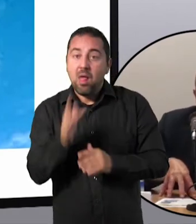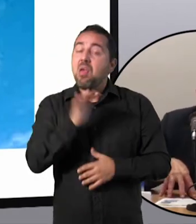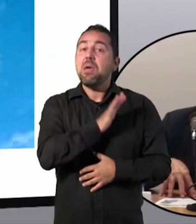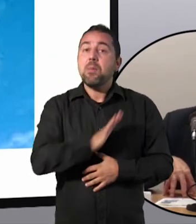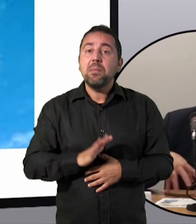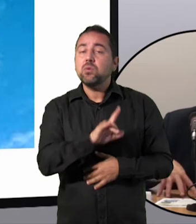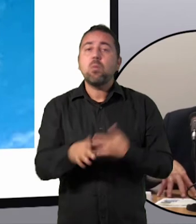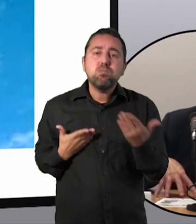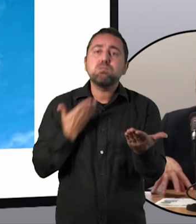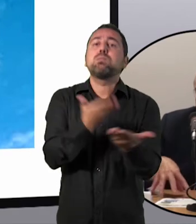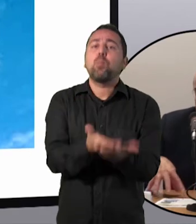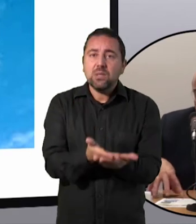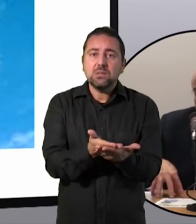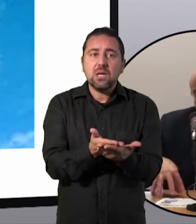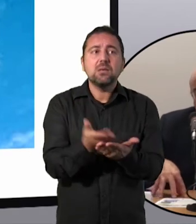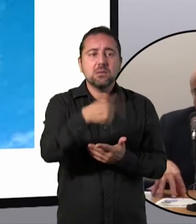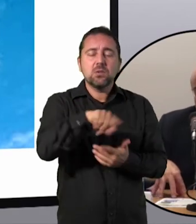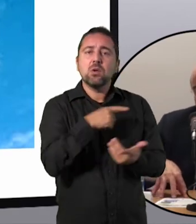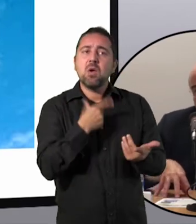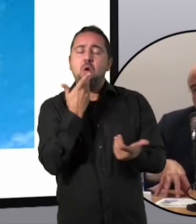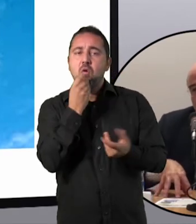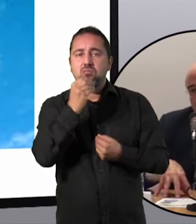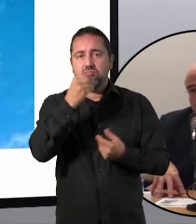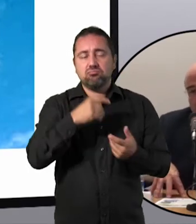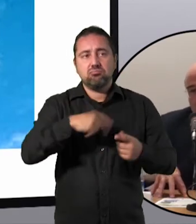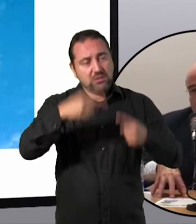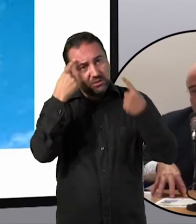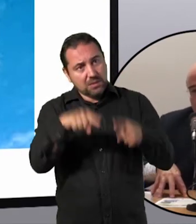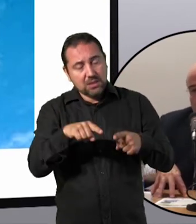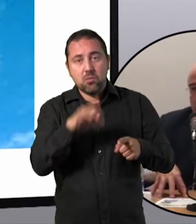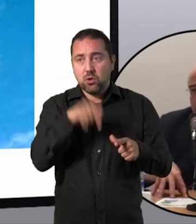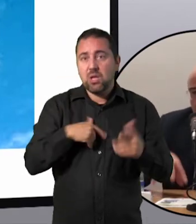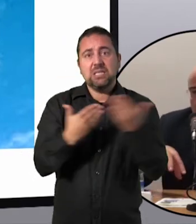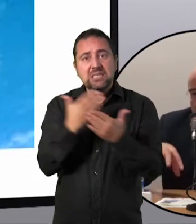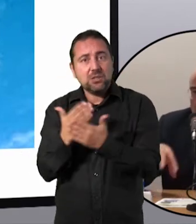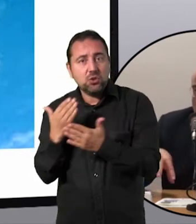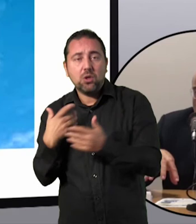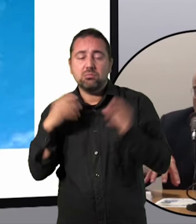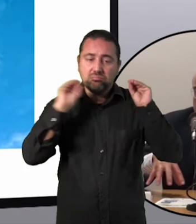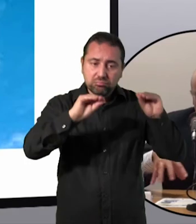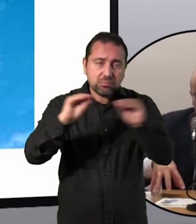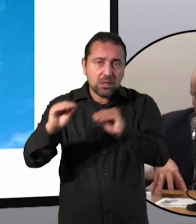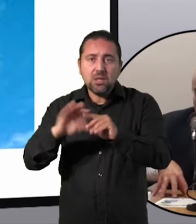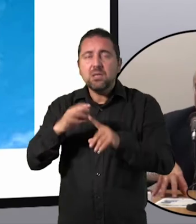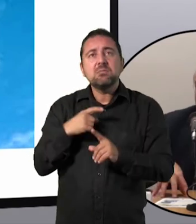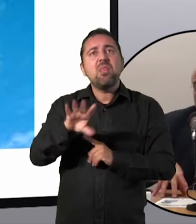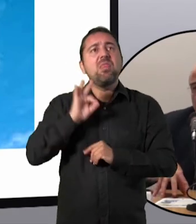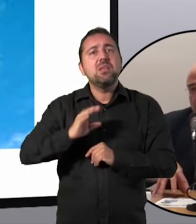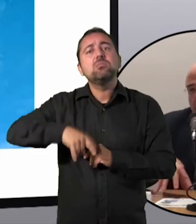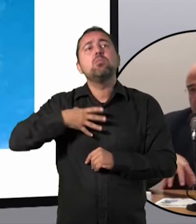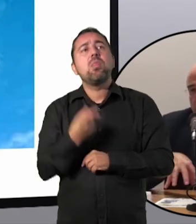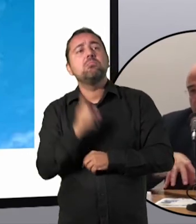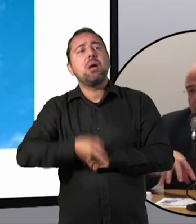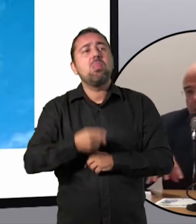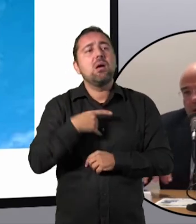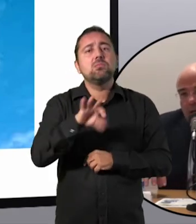nuestra propuesta es que os lo conozcáis. Y para eso hemos preparado estas sesiones, que los conozcáis. La decisión de